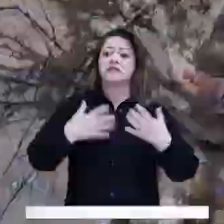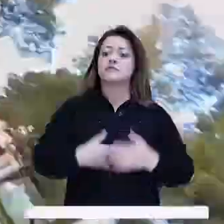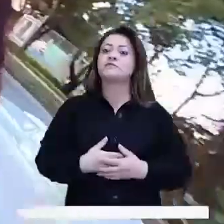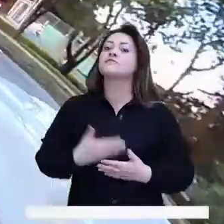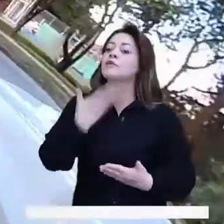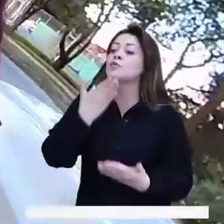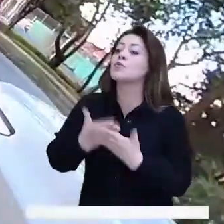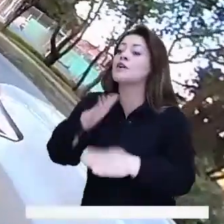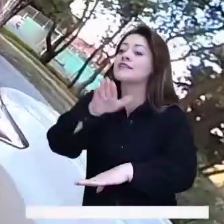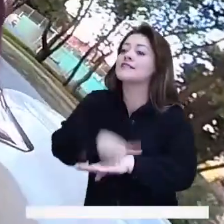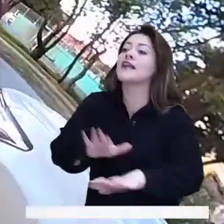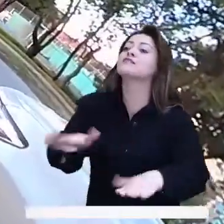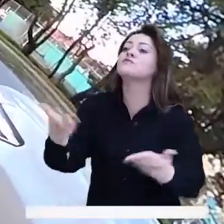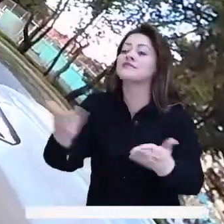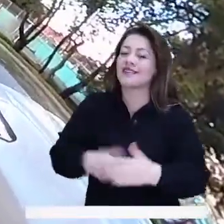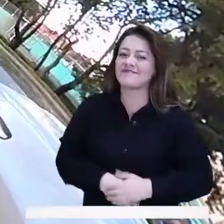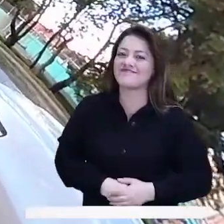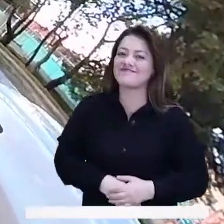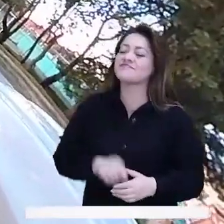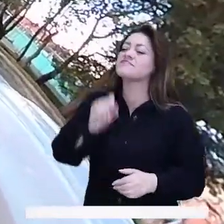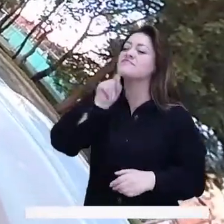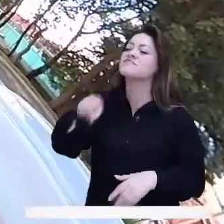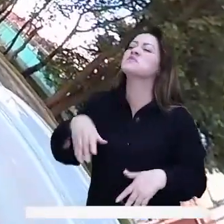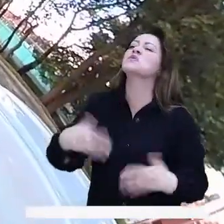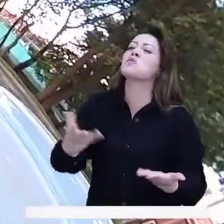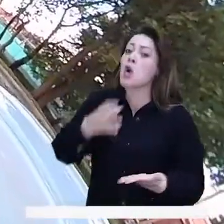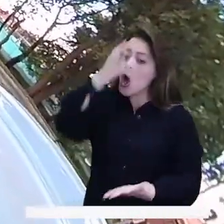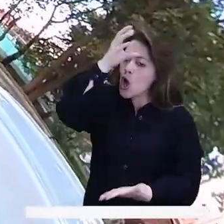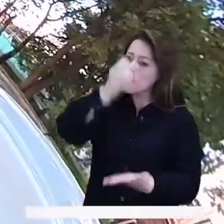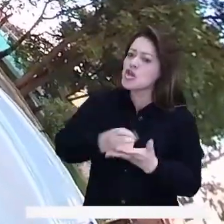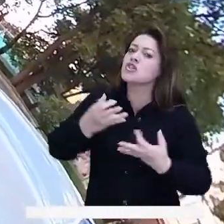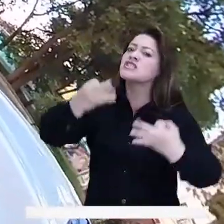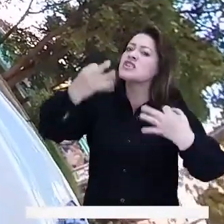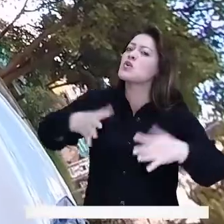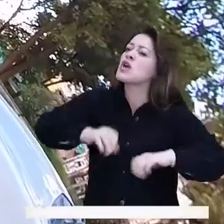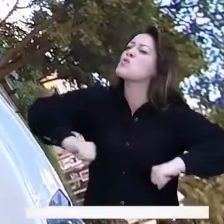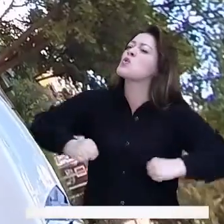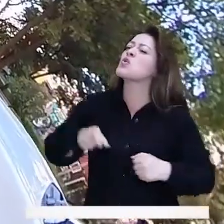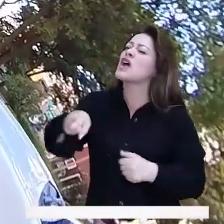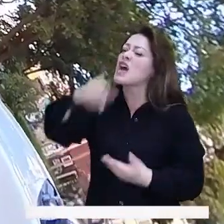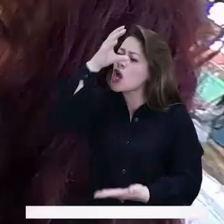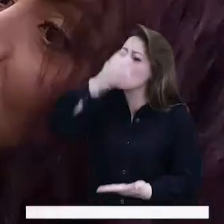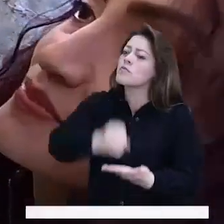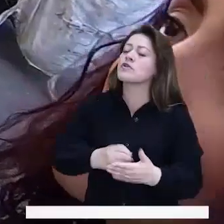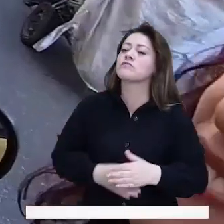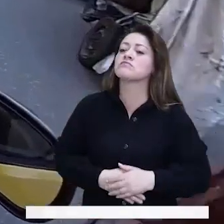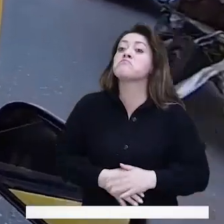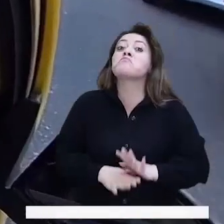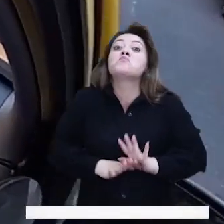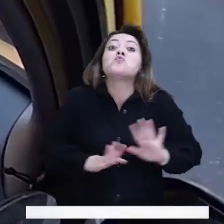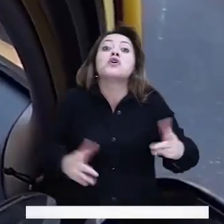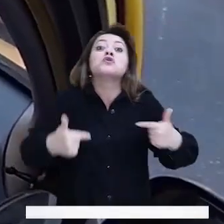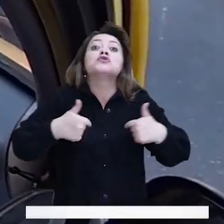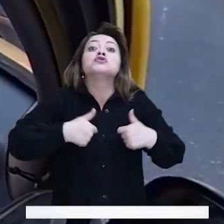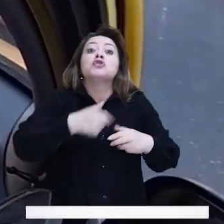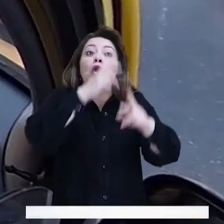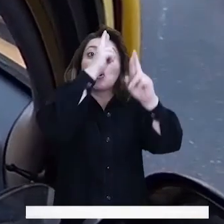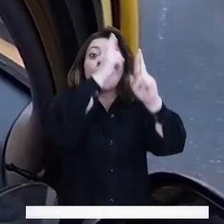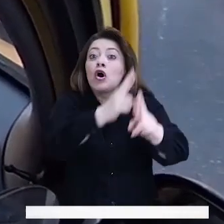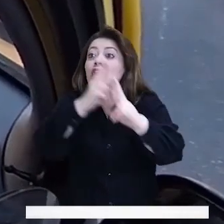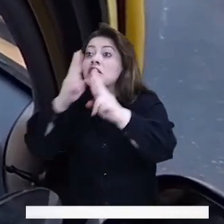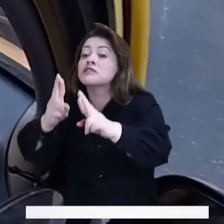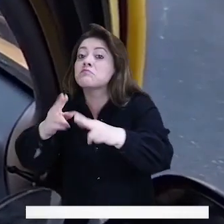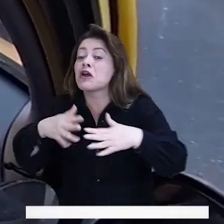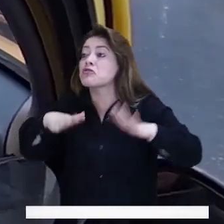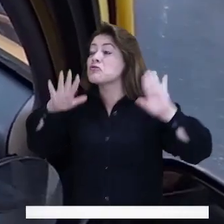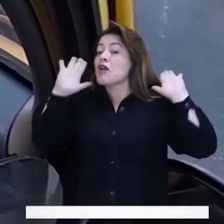cosas. Buenas tardes, señor. ¿Cómo está? Excelente. Queremos saber usted cómo está percibiendo la seguridad en Bogotá. Bueno, mientras uno no se meta